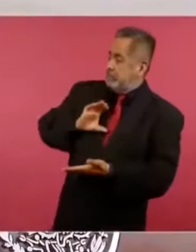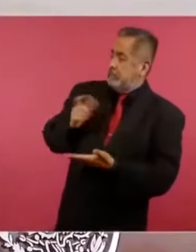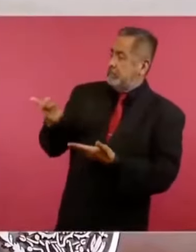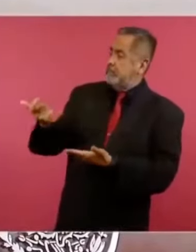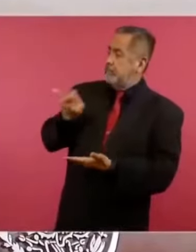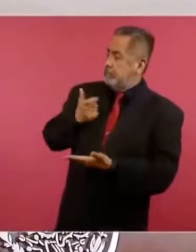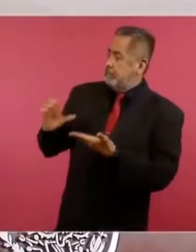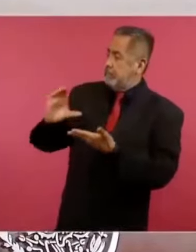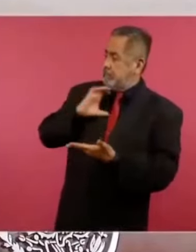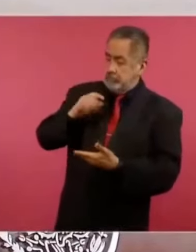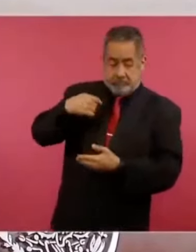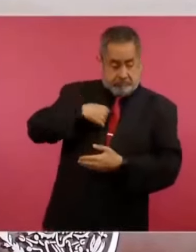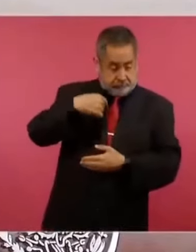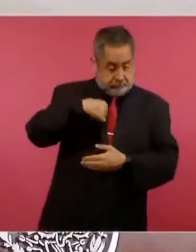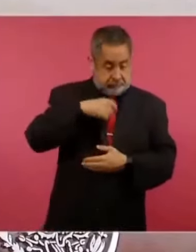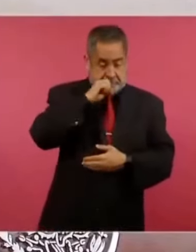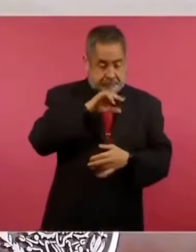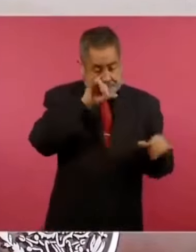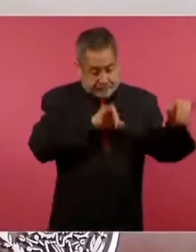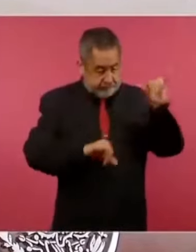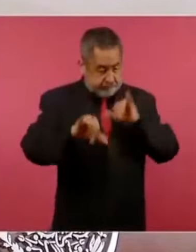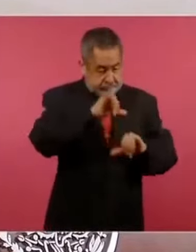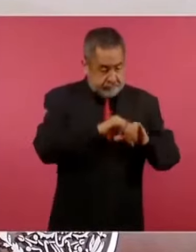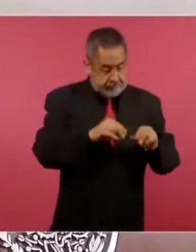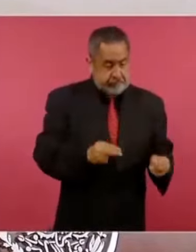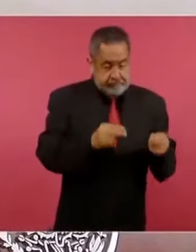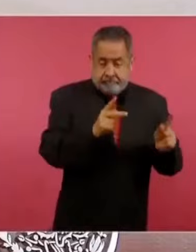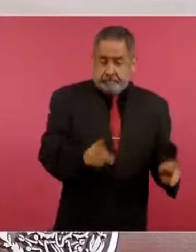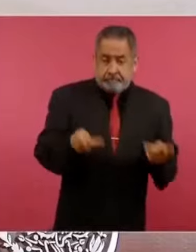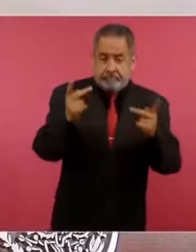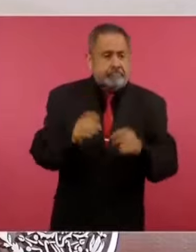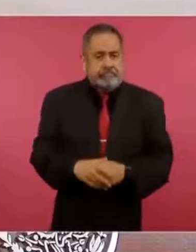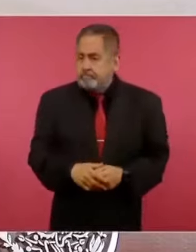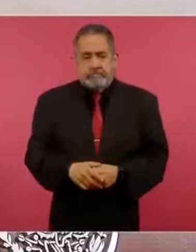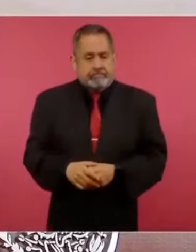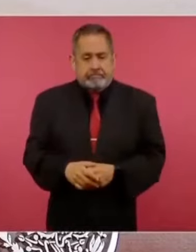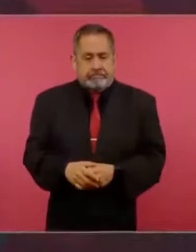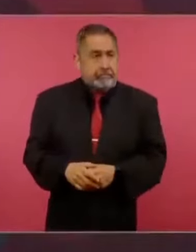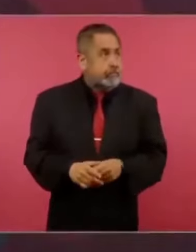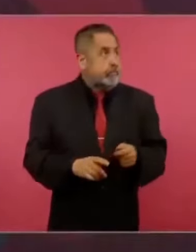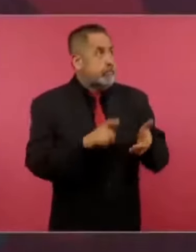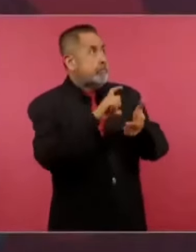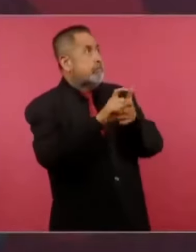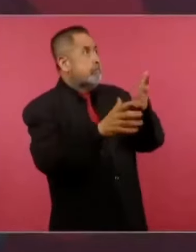laboratorios, sino eran empresas distribuidoras,